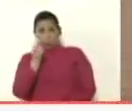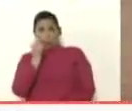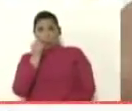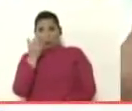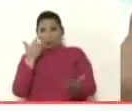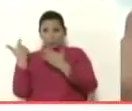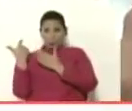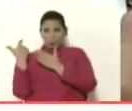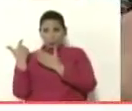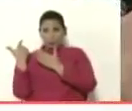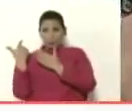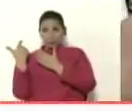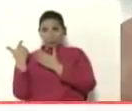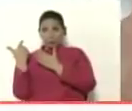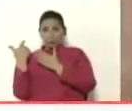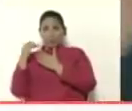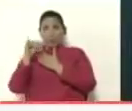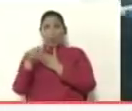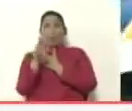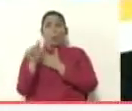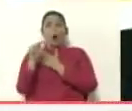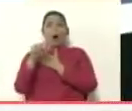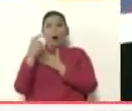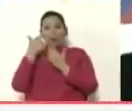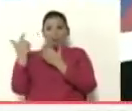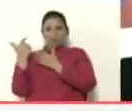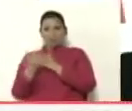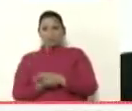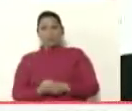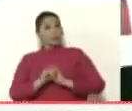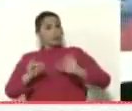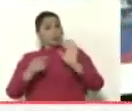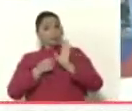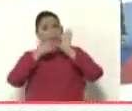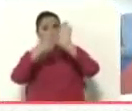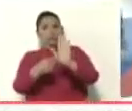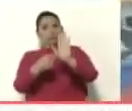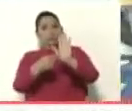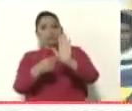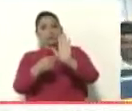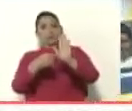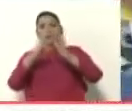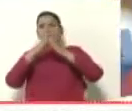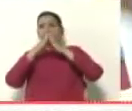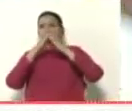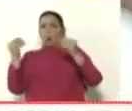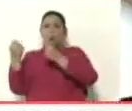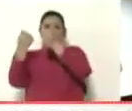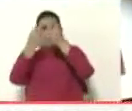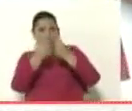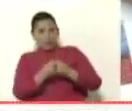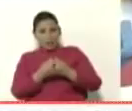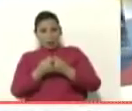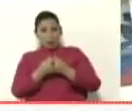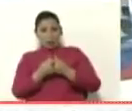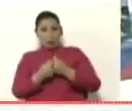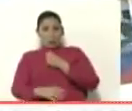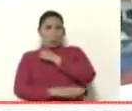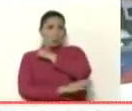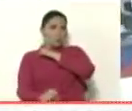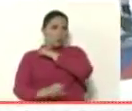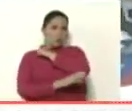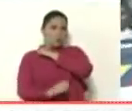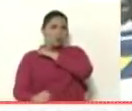hablar brevemente ahora, Juan Planchar, queda en evidencia que toda la plata se la están quedando los